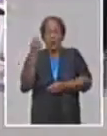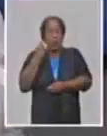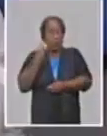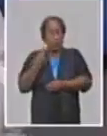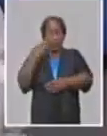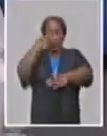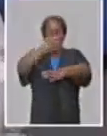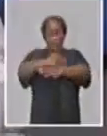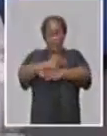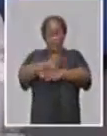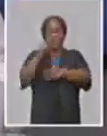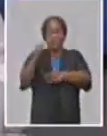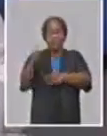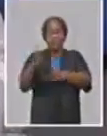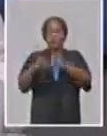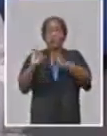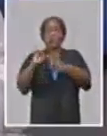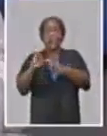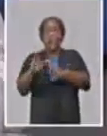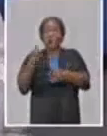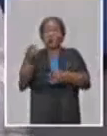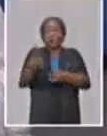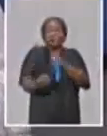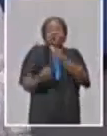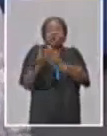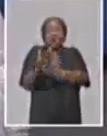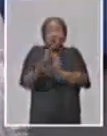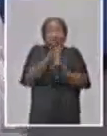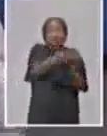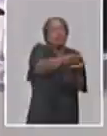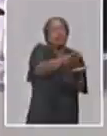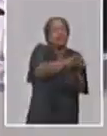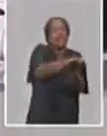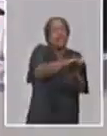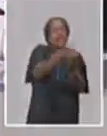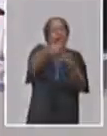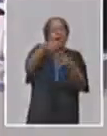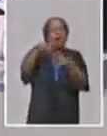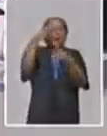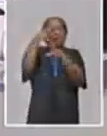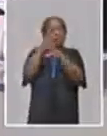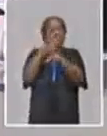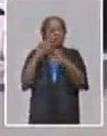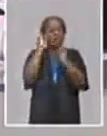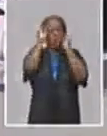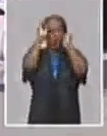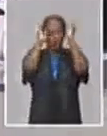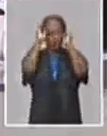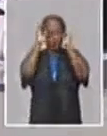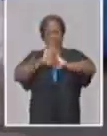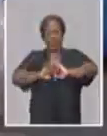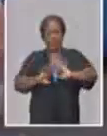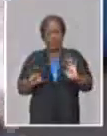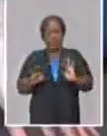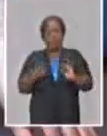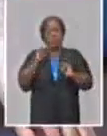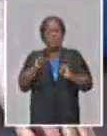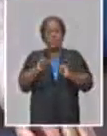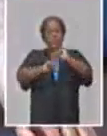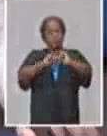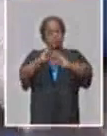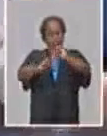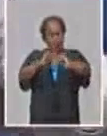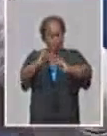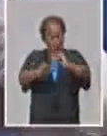genere. Genera utilidad, bueno, tiene que crear reservas. Para la cosa científica, para la innovación. Exactamente, bueno, por ahí vamos. Vamos avanzando hacia